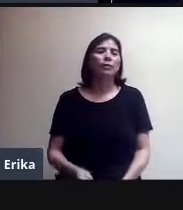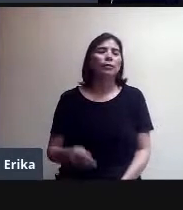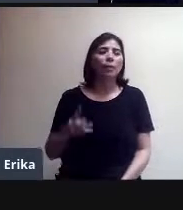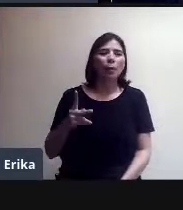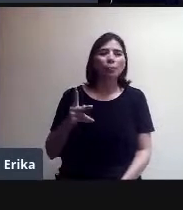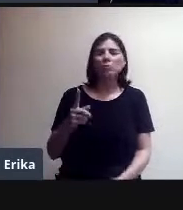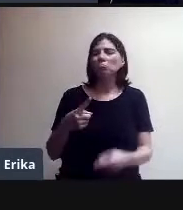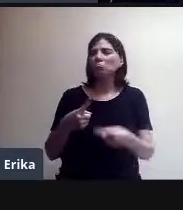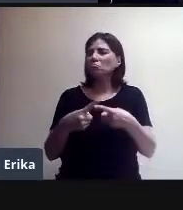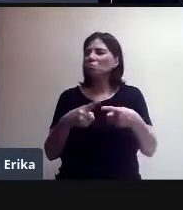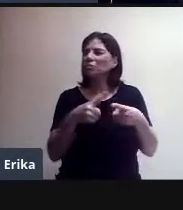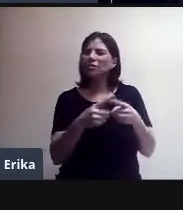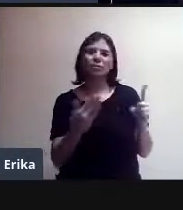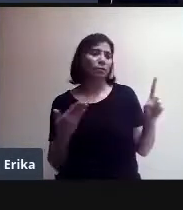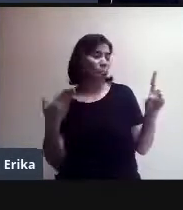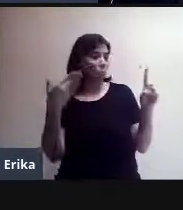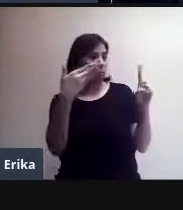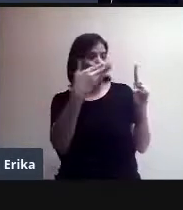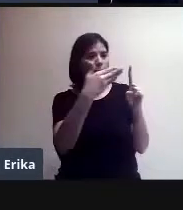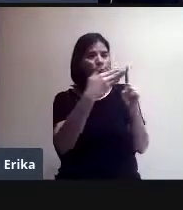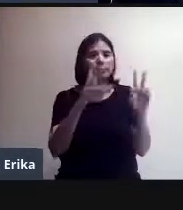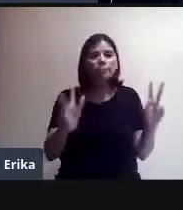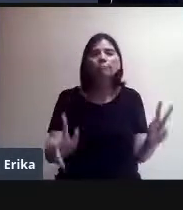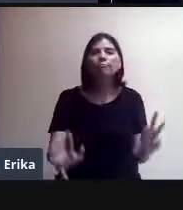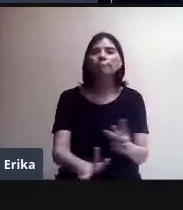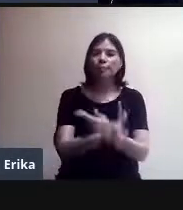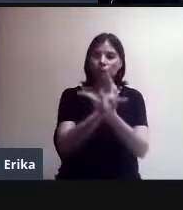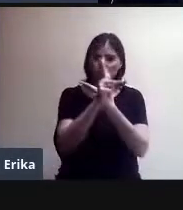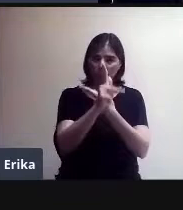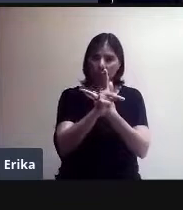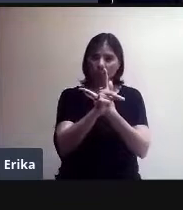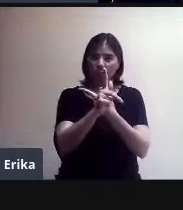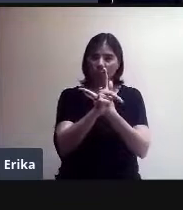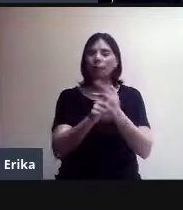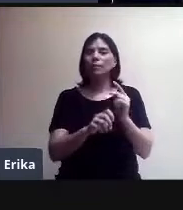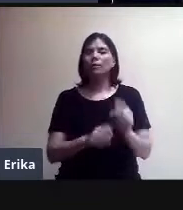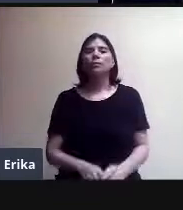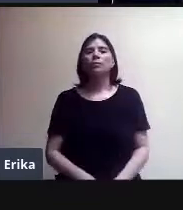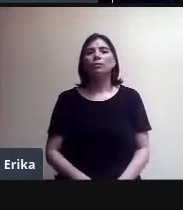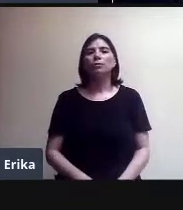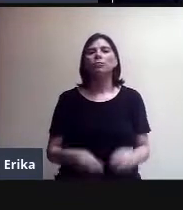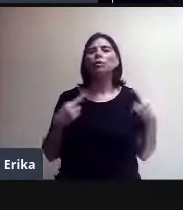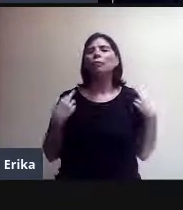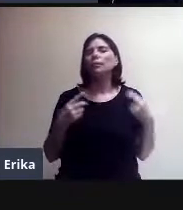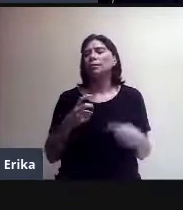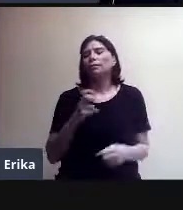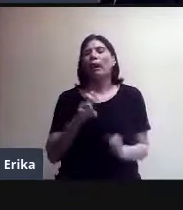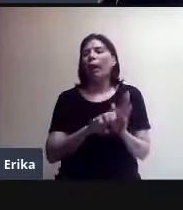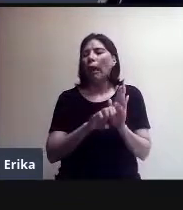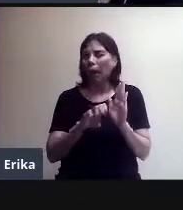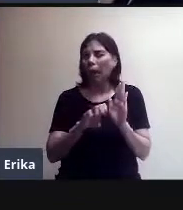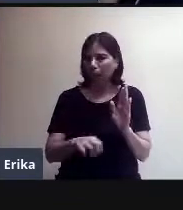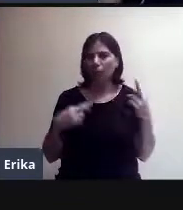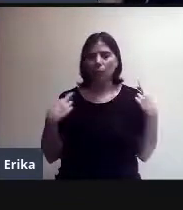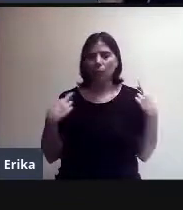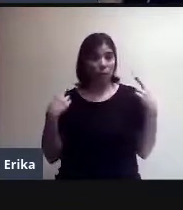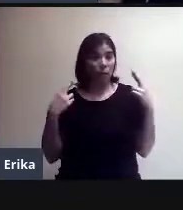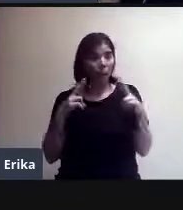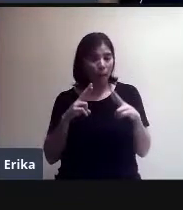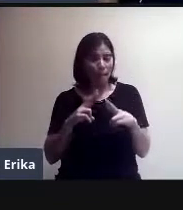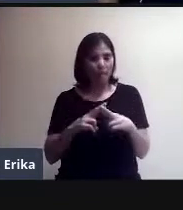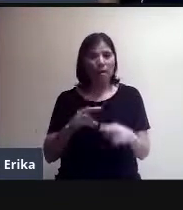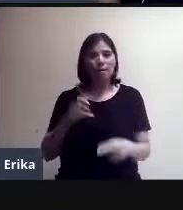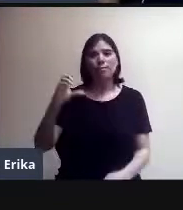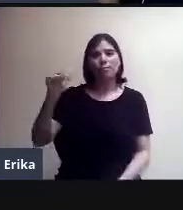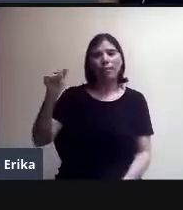videollamadas. Fíjense, esta es una maestra a la que le agradezco nuevamente, que se llama Carla